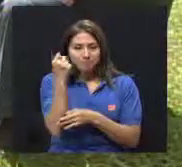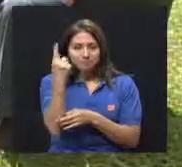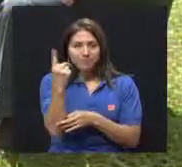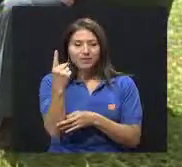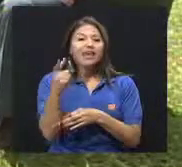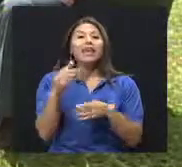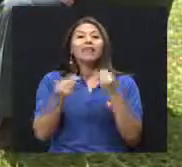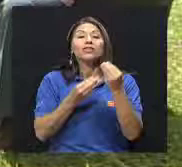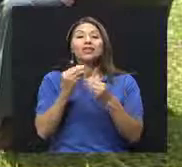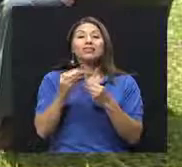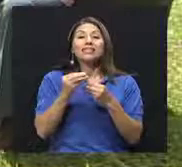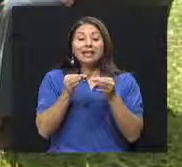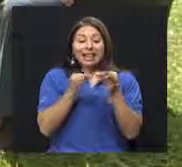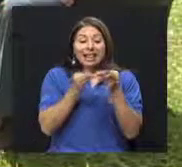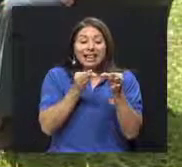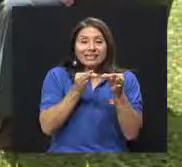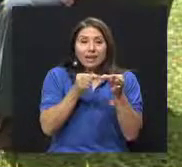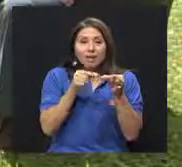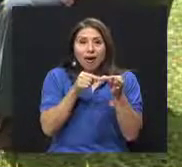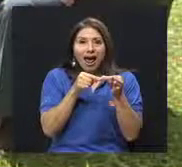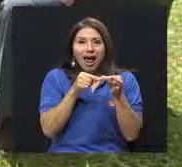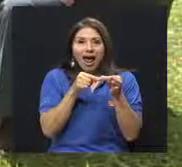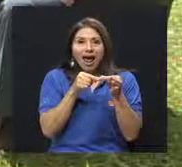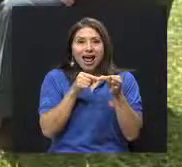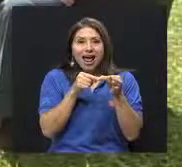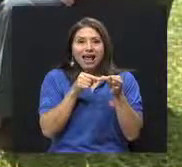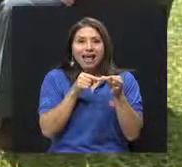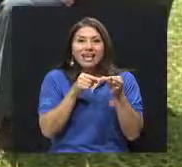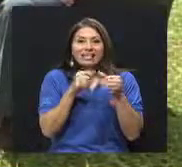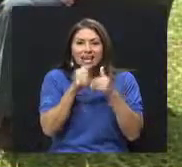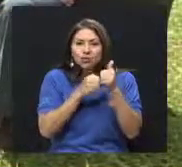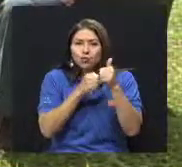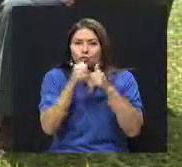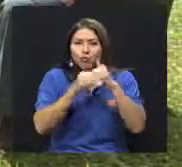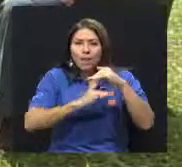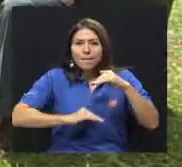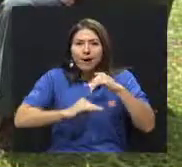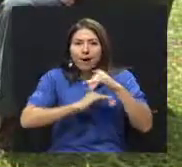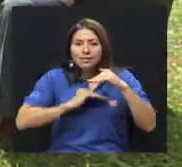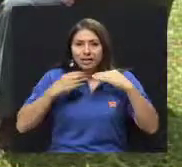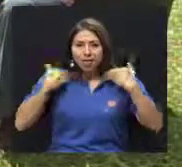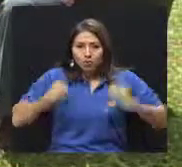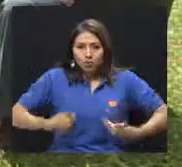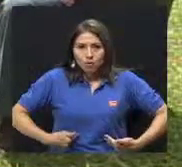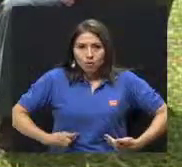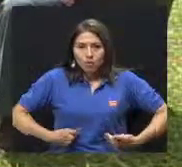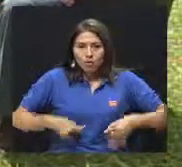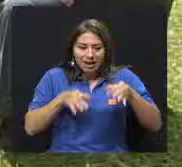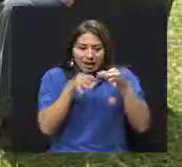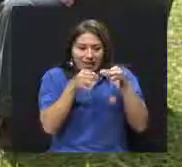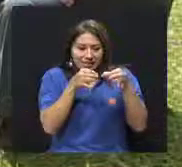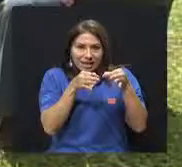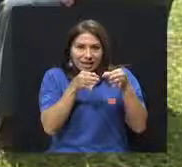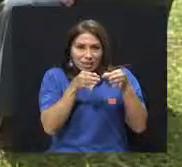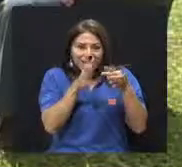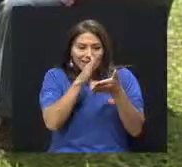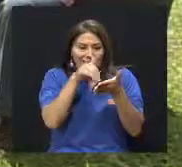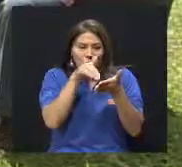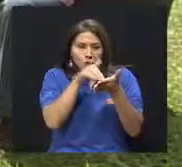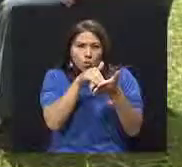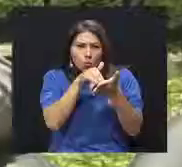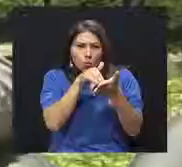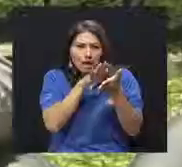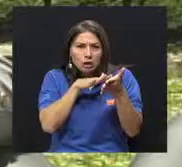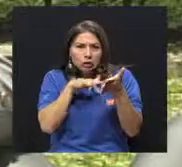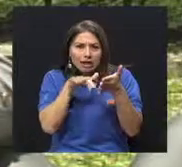de la célula, ¿qué es la célula? La célula es la estructura básica funcional del organismo, tiene un núcleo, tiene un laboratorio